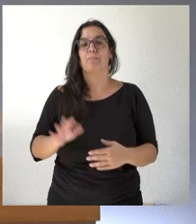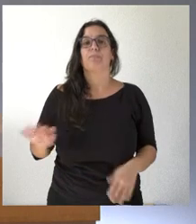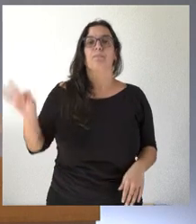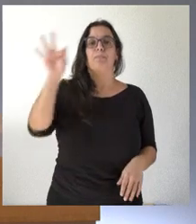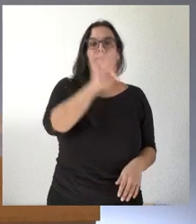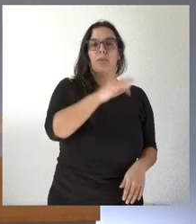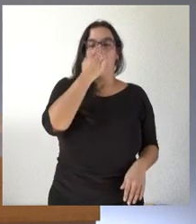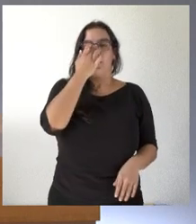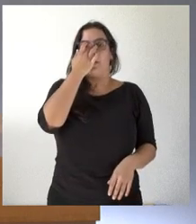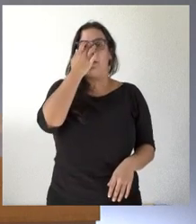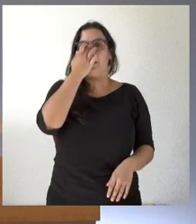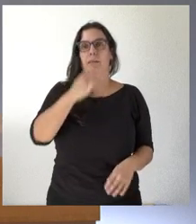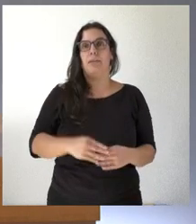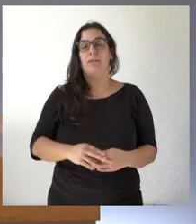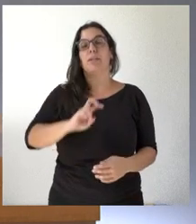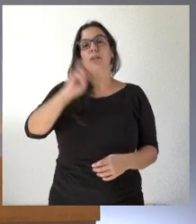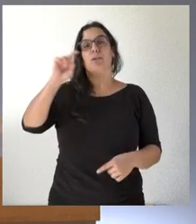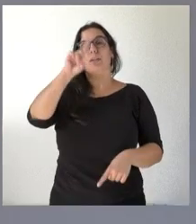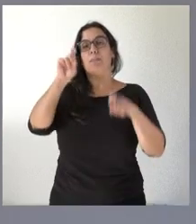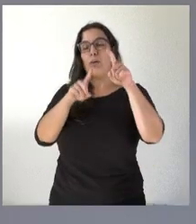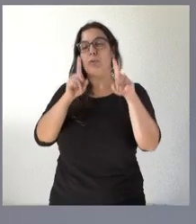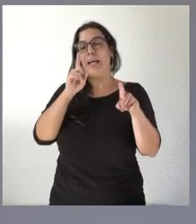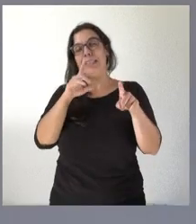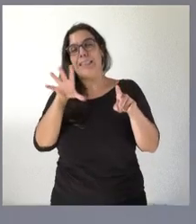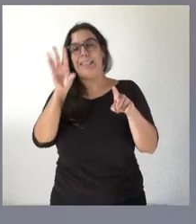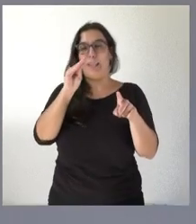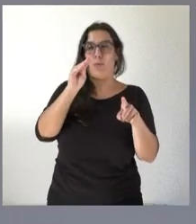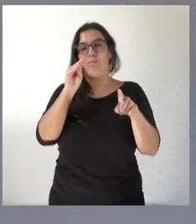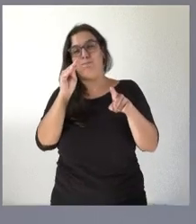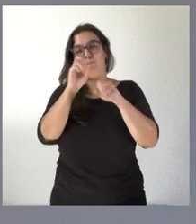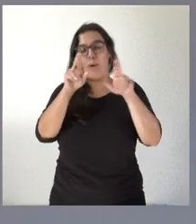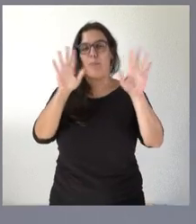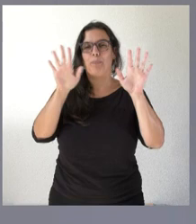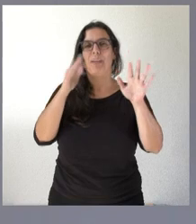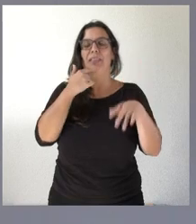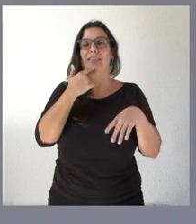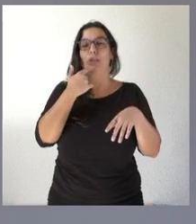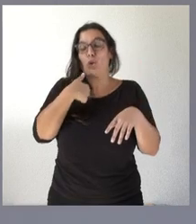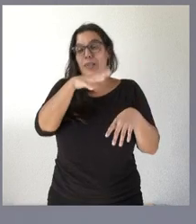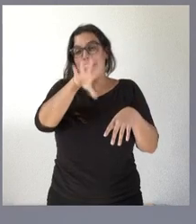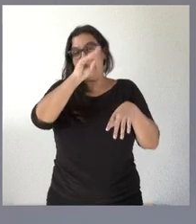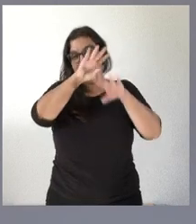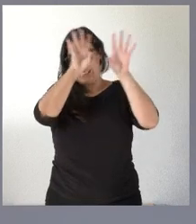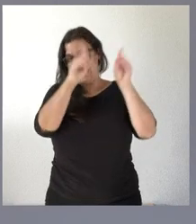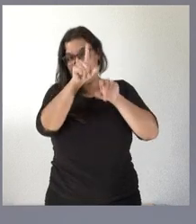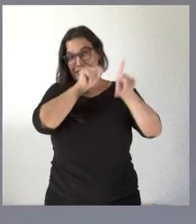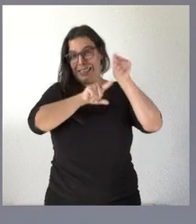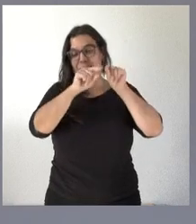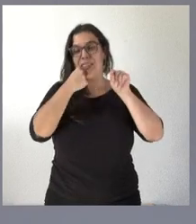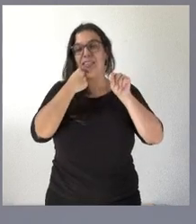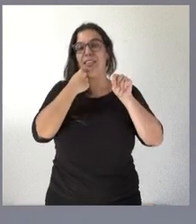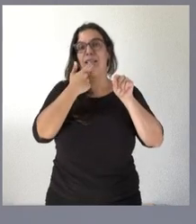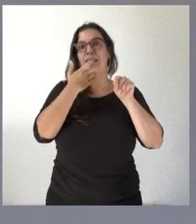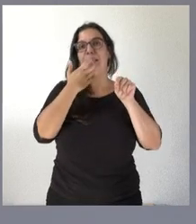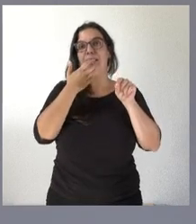que había una última pregunta que se la entendió quizá un poco peor pero he deducido como que si por parte del compañero de